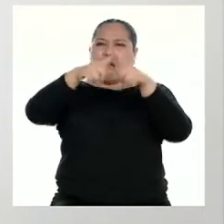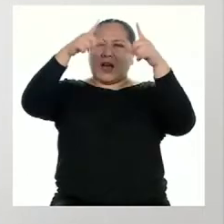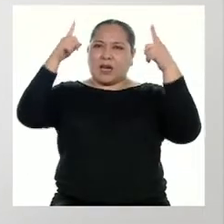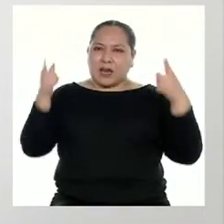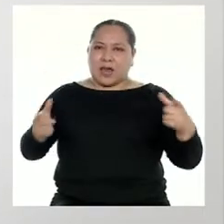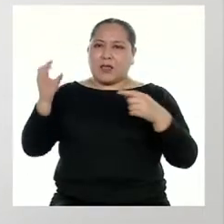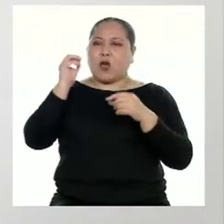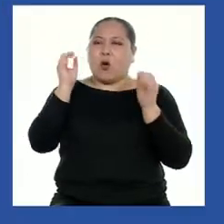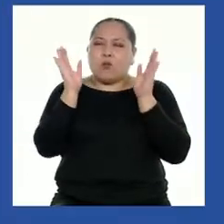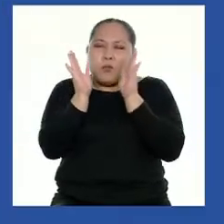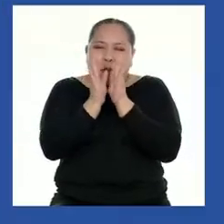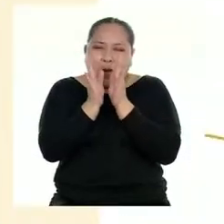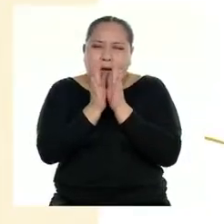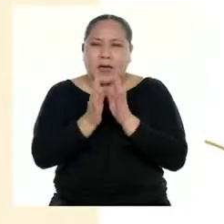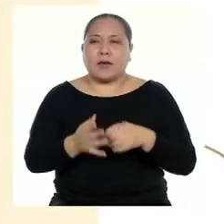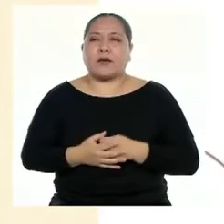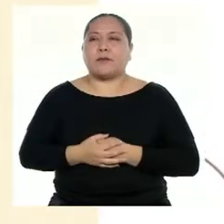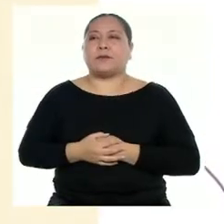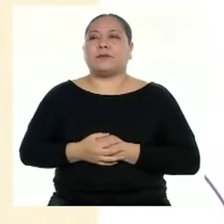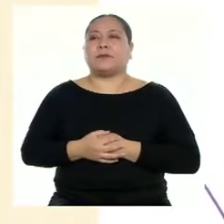grandes o muy pequeños.